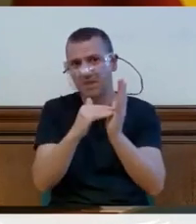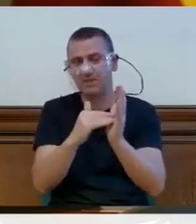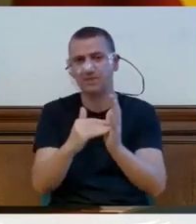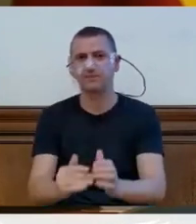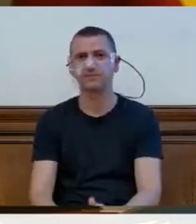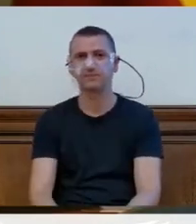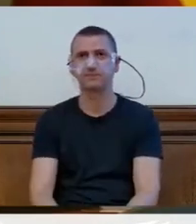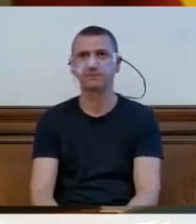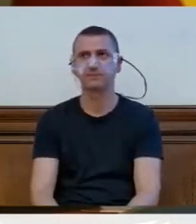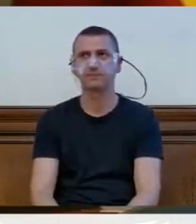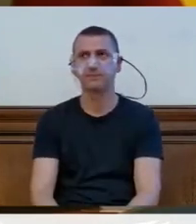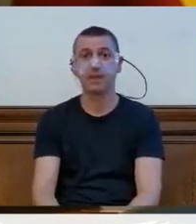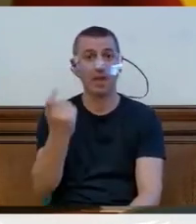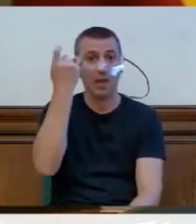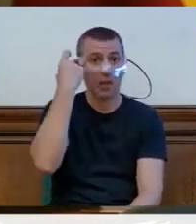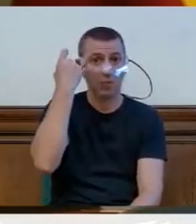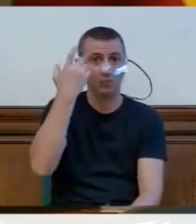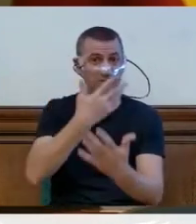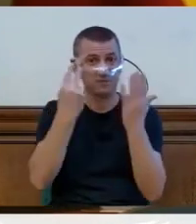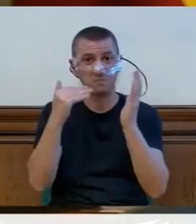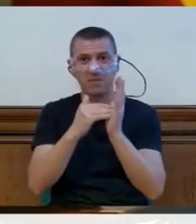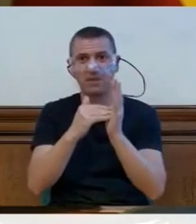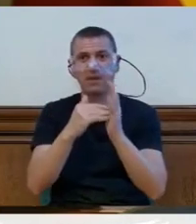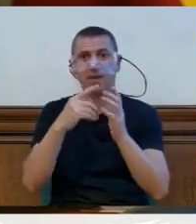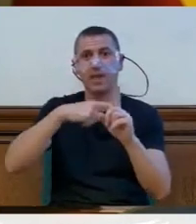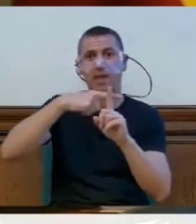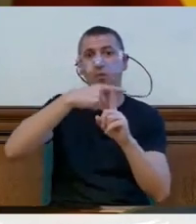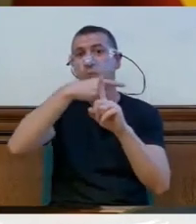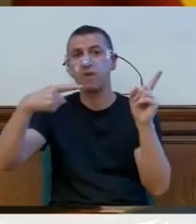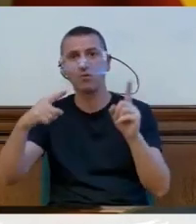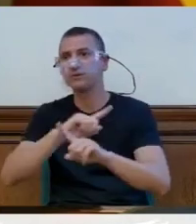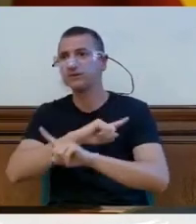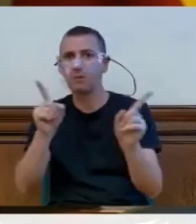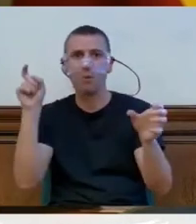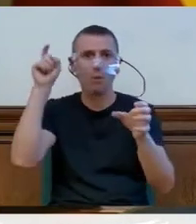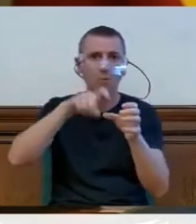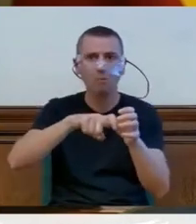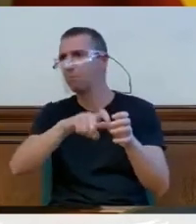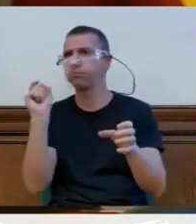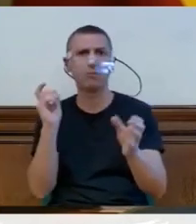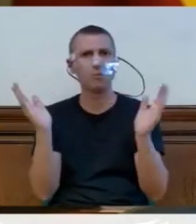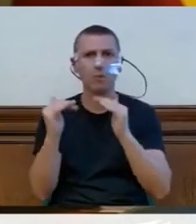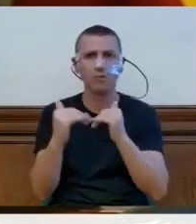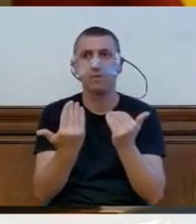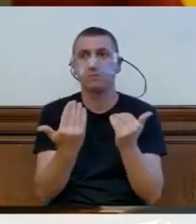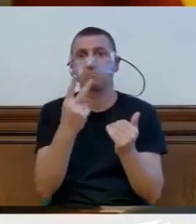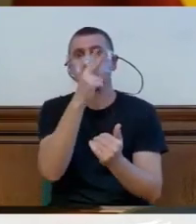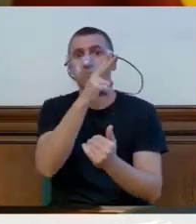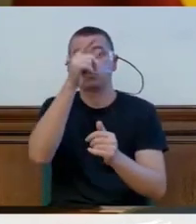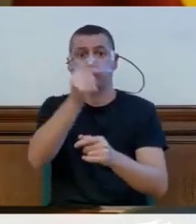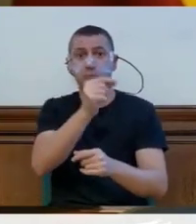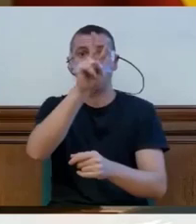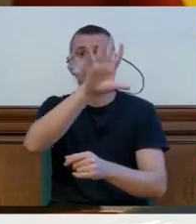alumnos que no han sido admitidos en un grado medio, pues te encuentras con los 25.000 jóvenes. Que se ha estado